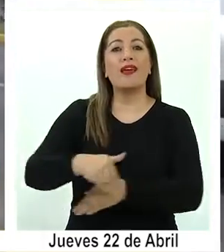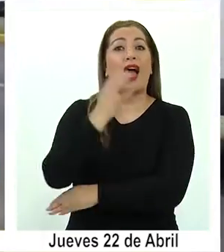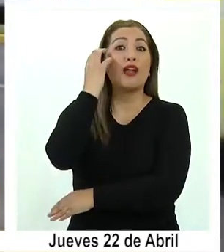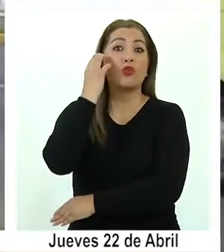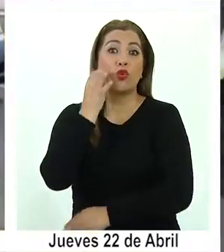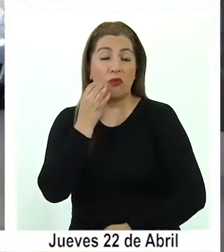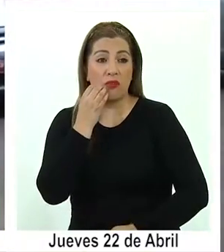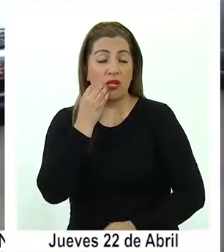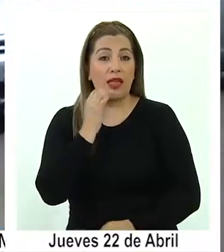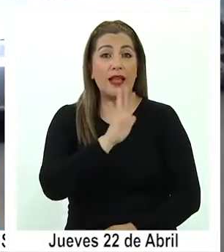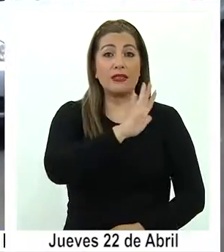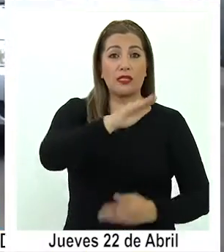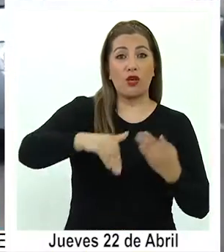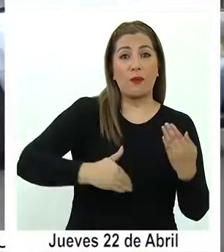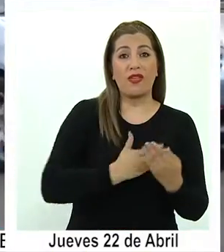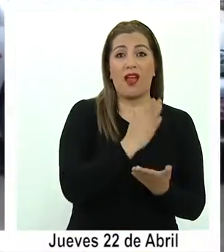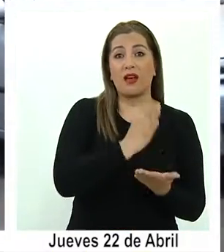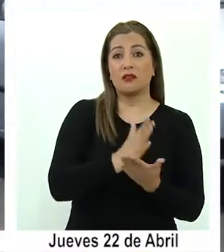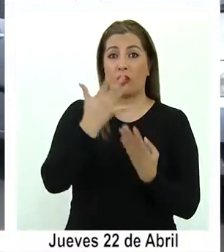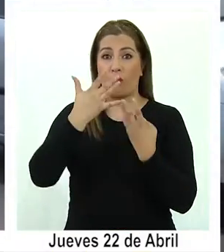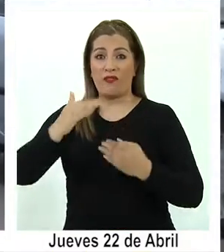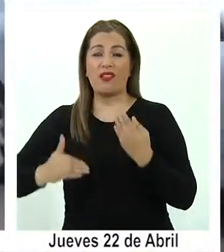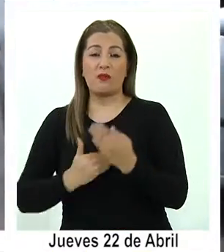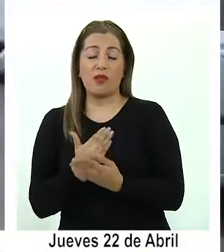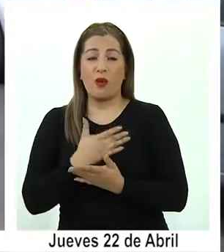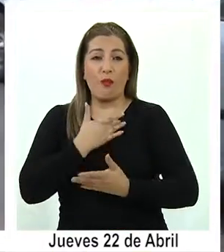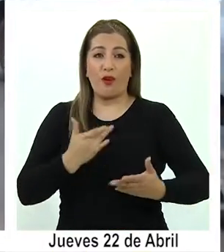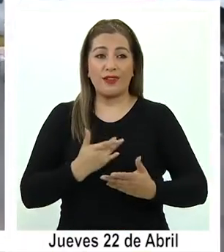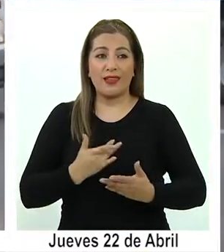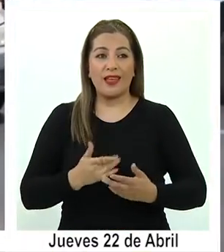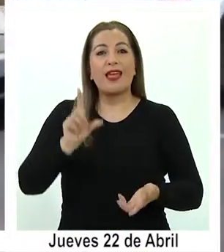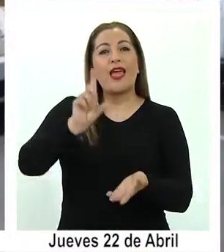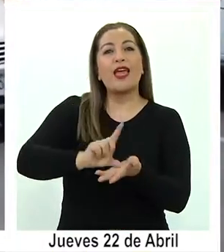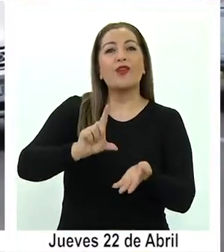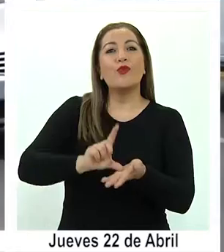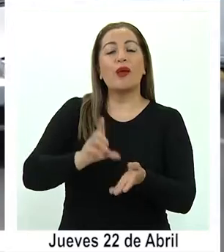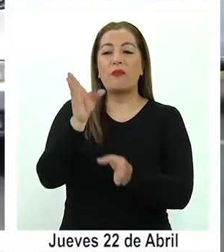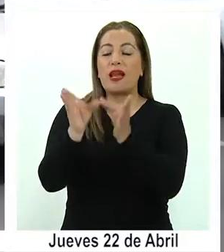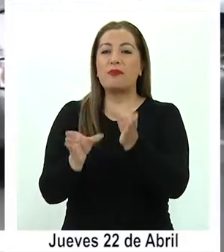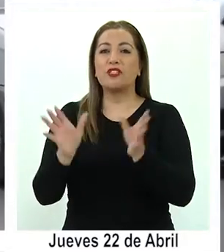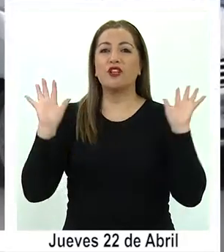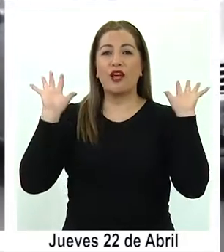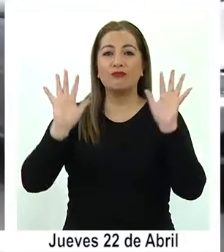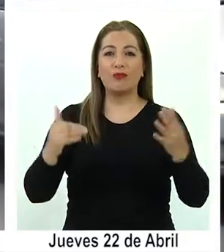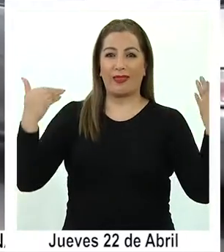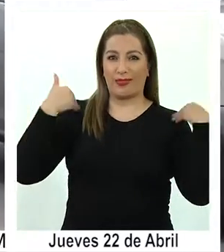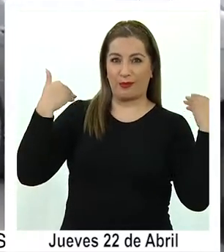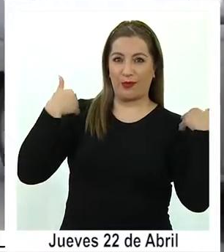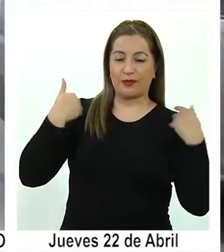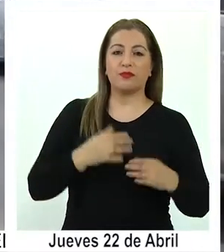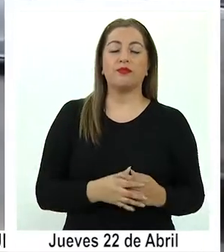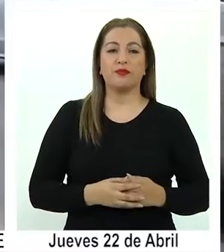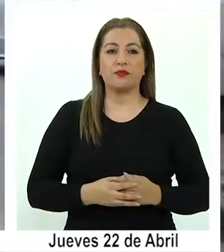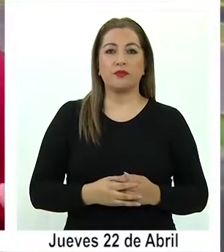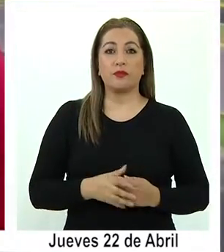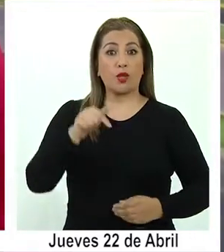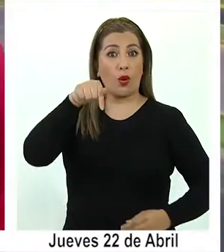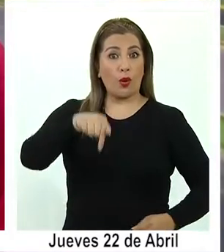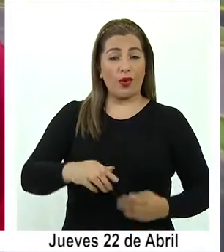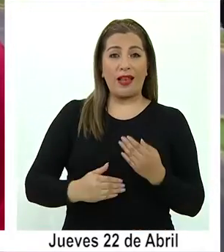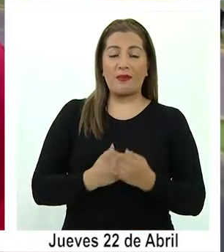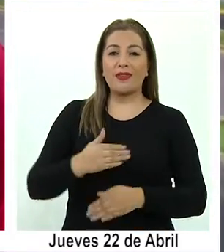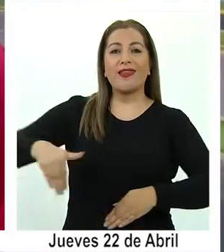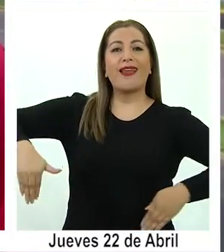avenida Arturo Prat de 5 a 9 de la mañana, buscando ampliar el espacio de movilidad para los deportistas. Hoy día nos